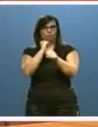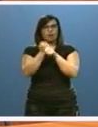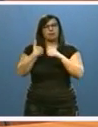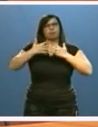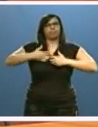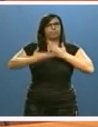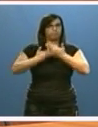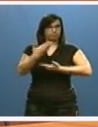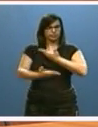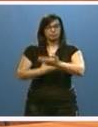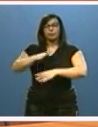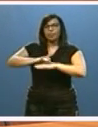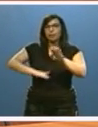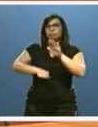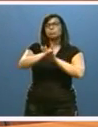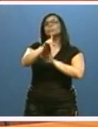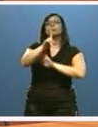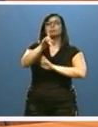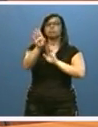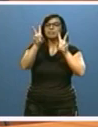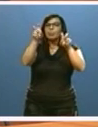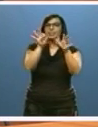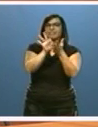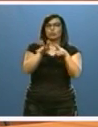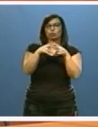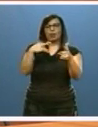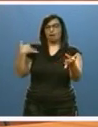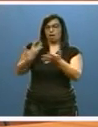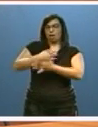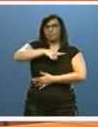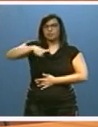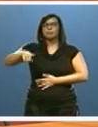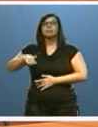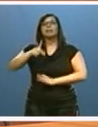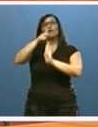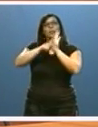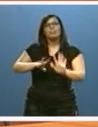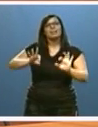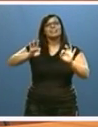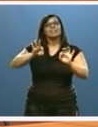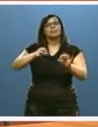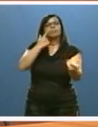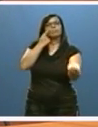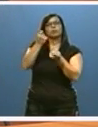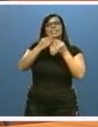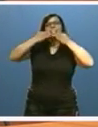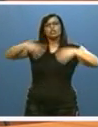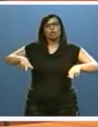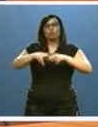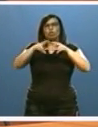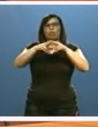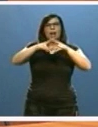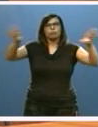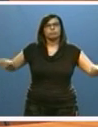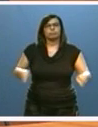sociolaboral. Para seguir avanzando en servicios sociales, en estos meses hemos aprobado la normativa específica que regula la historia social única y el